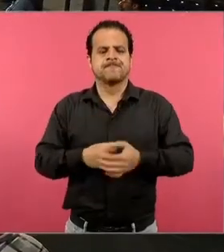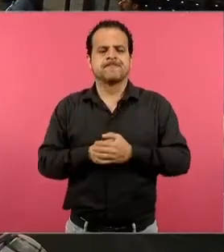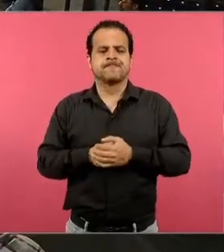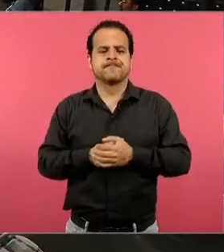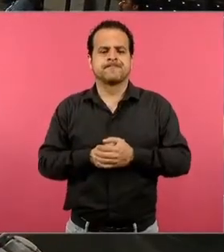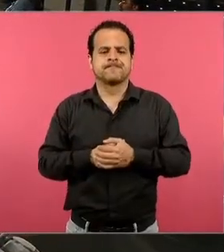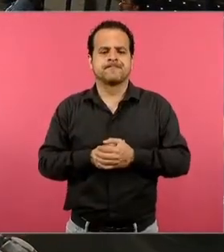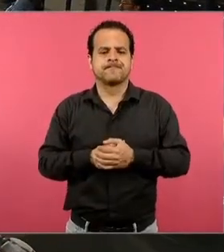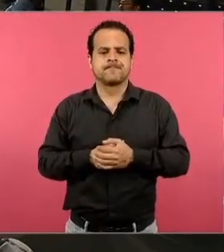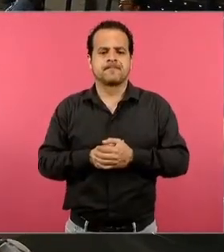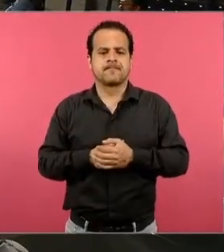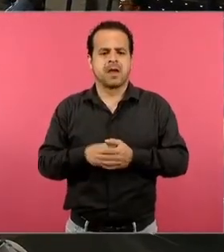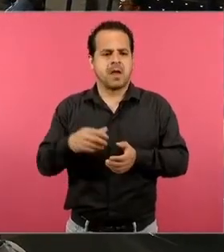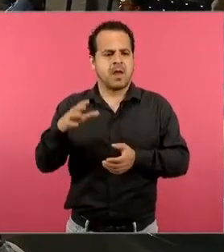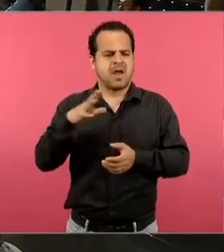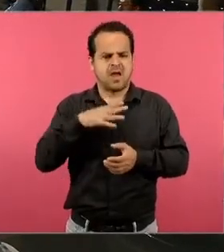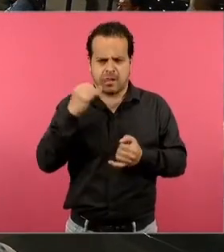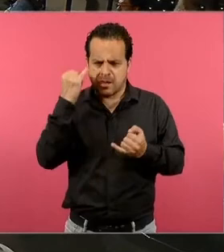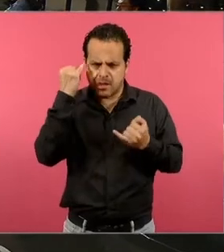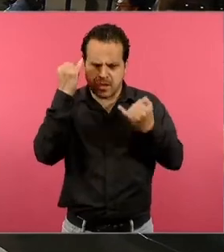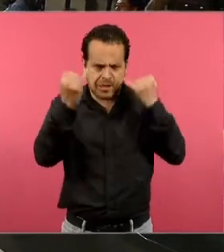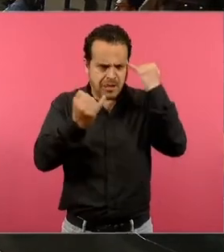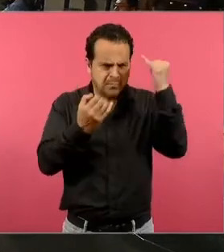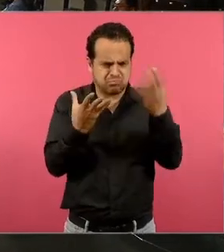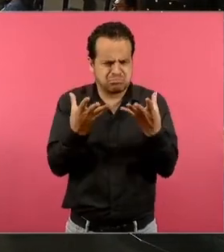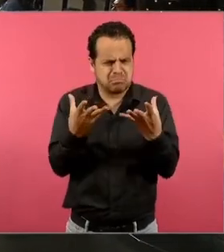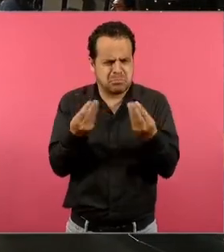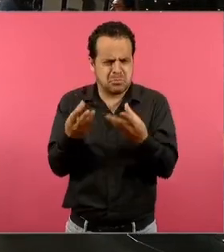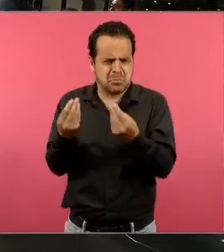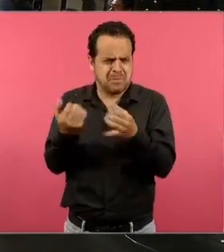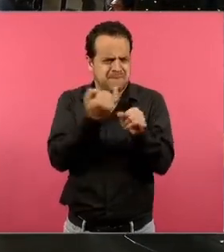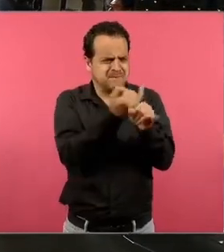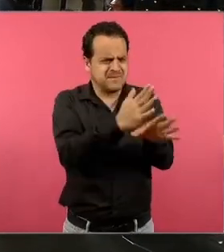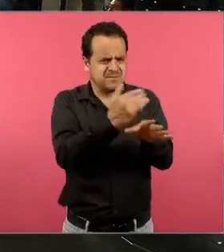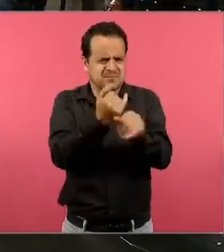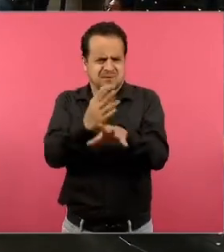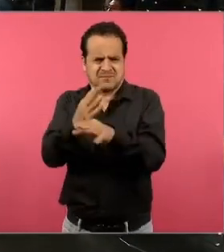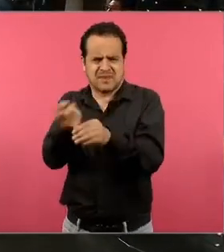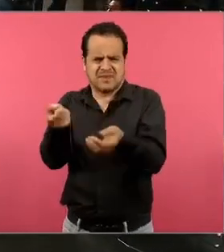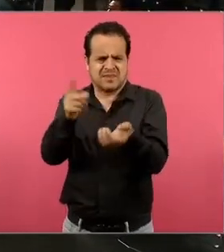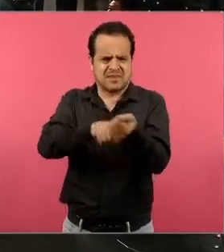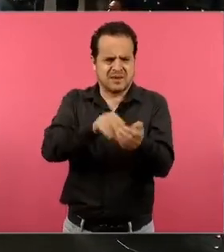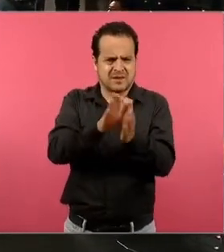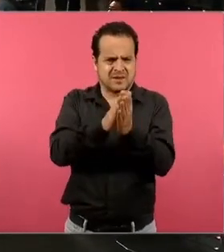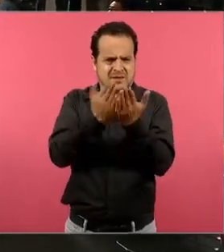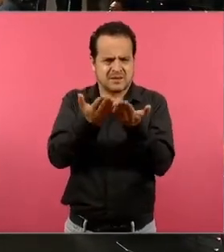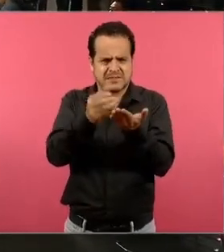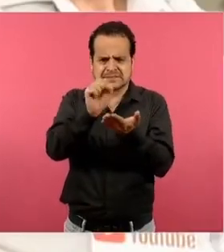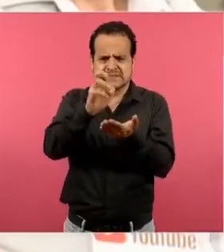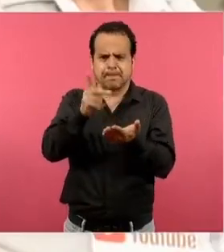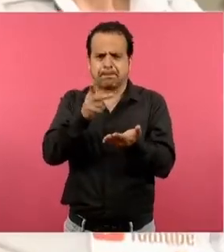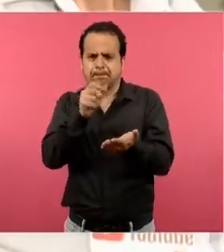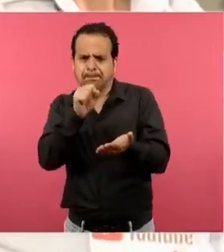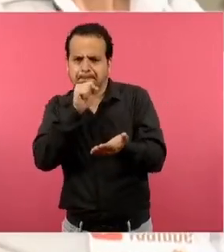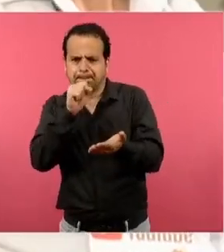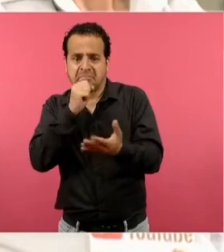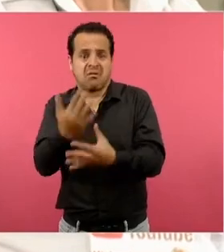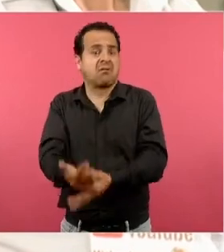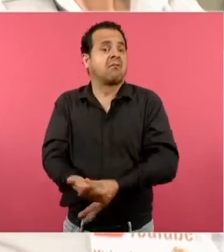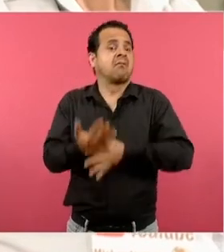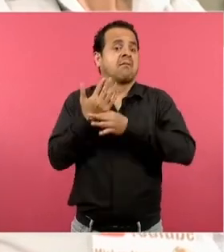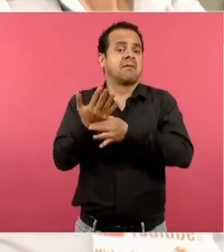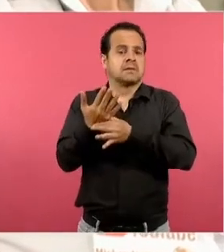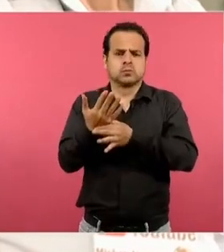incluso fake news acerca de los contenidos de los libros de texto. Estuve revisando algunos de estos